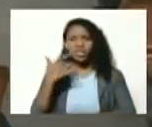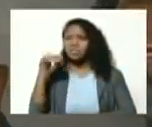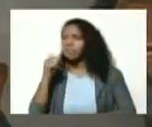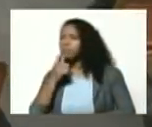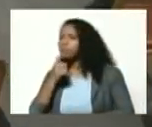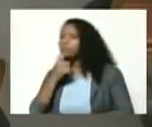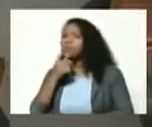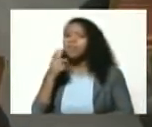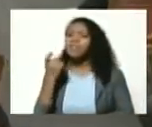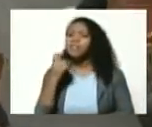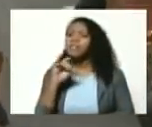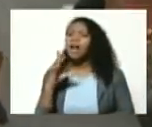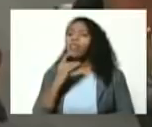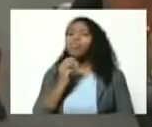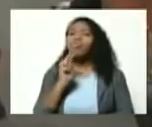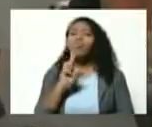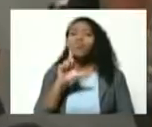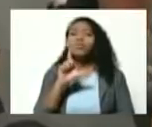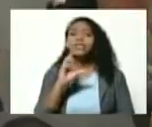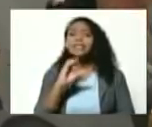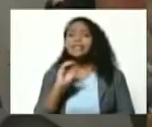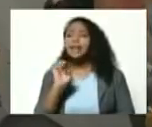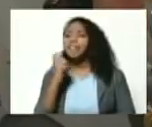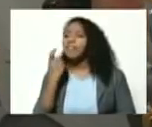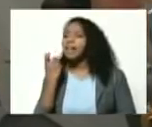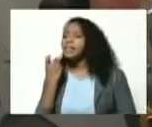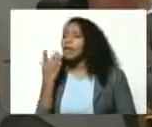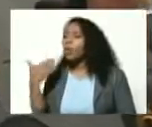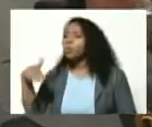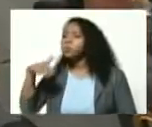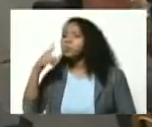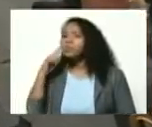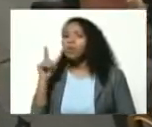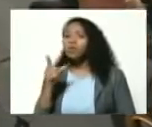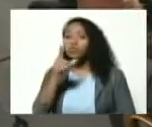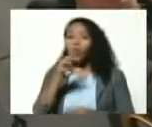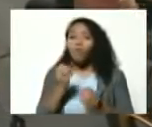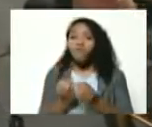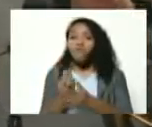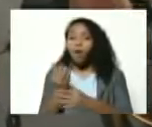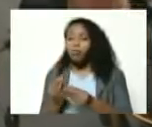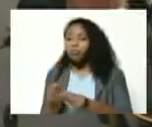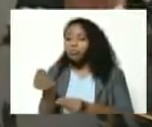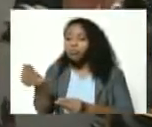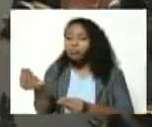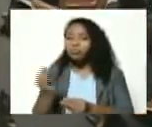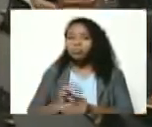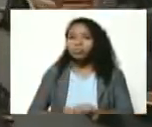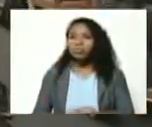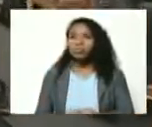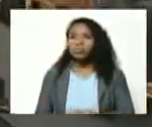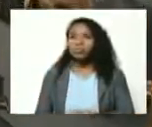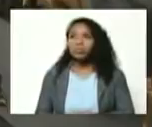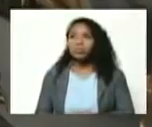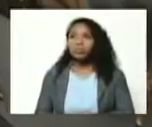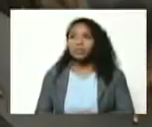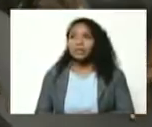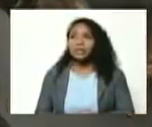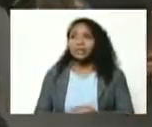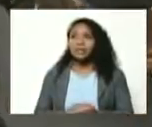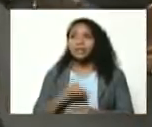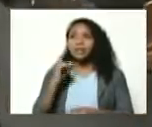Dulce toma Dulce tus pétalos de los judíos